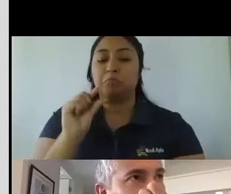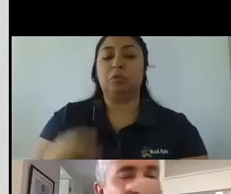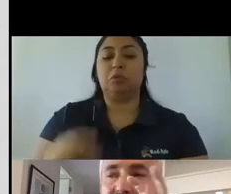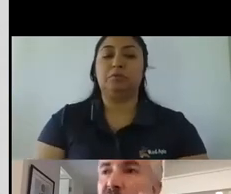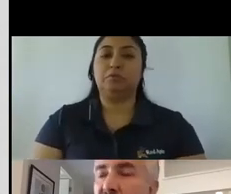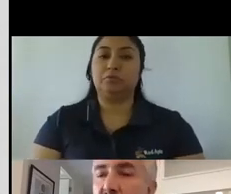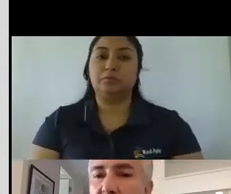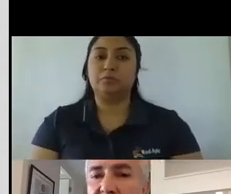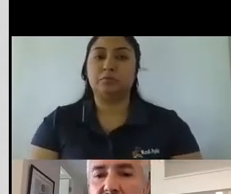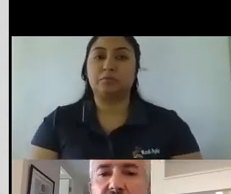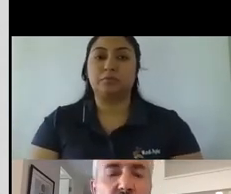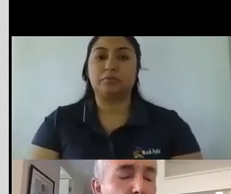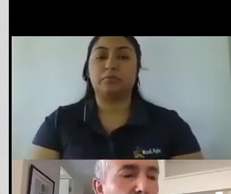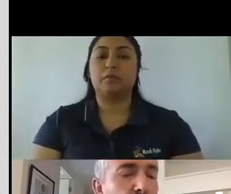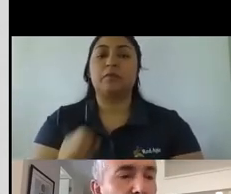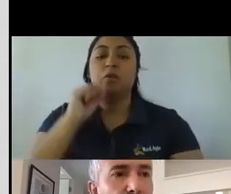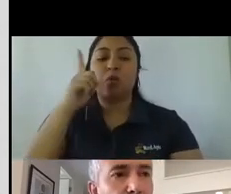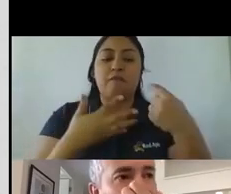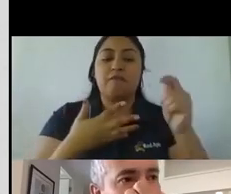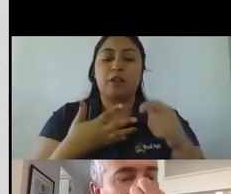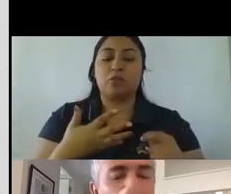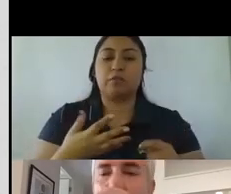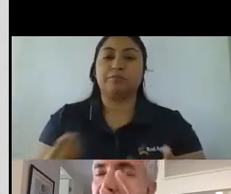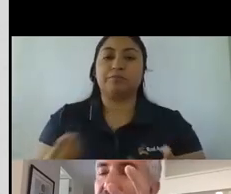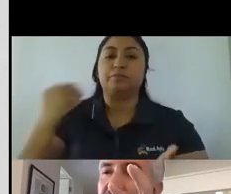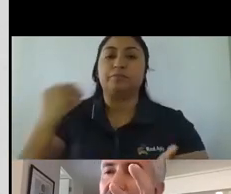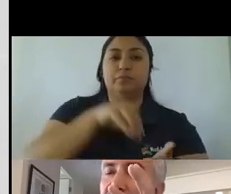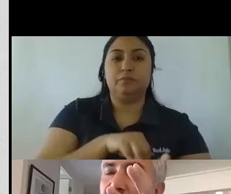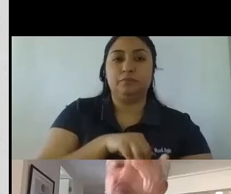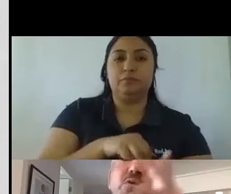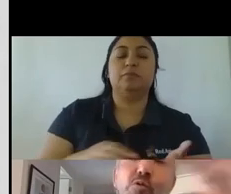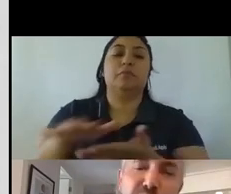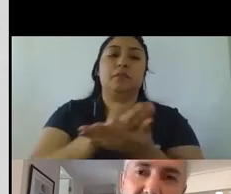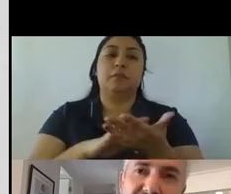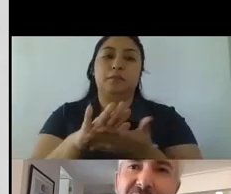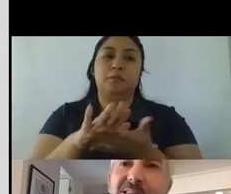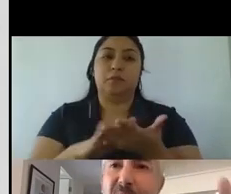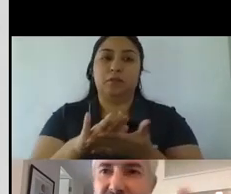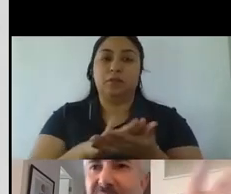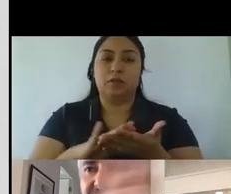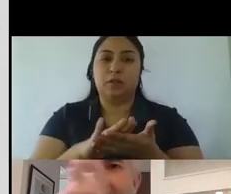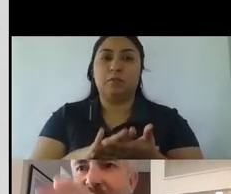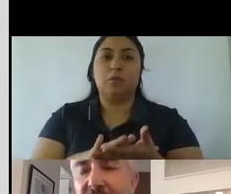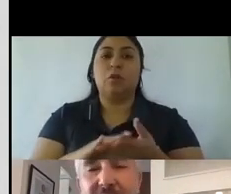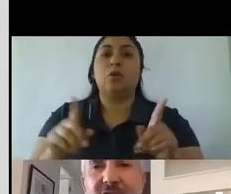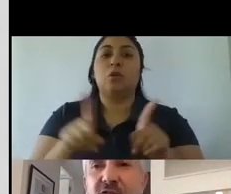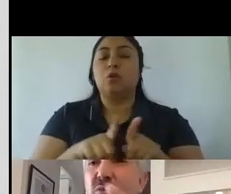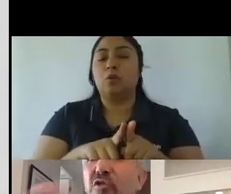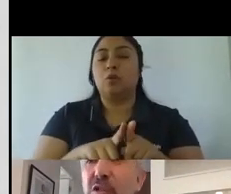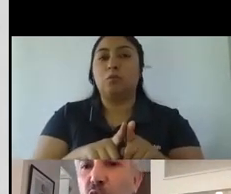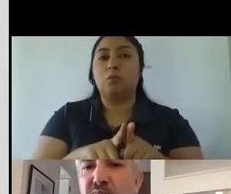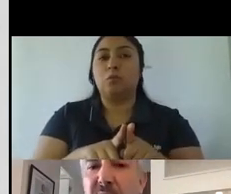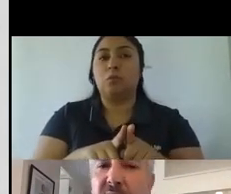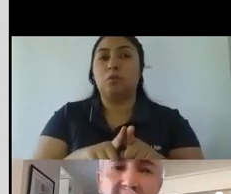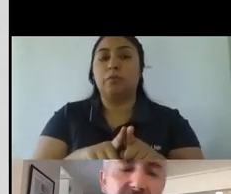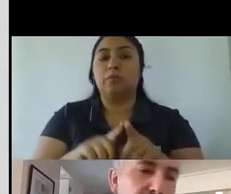dice ok ¿qué factor le vamos a agregar a esto? bueno por ejemplo ¿cómo construir marca? también tenía esa correlación de cómo